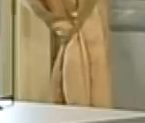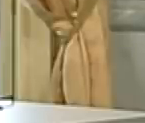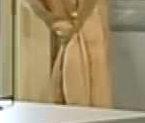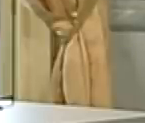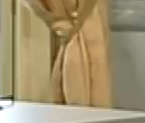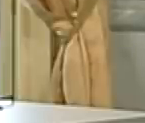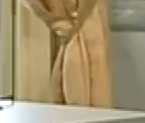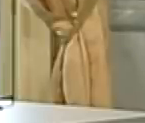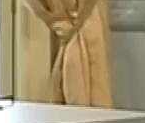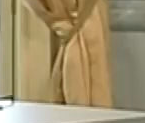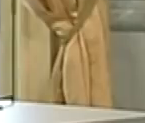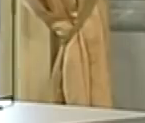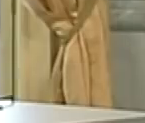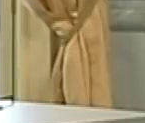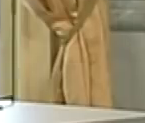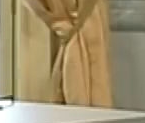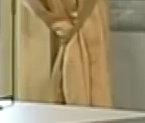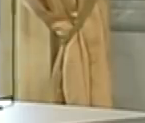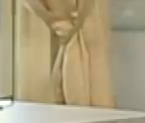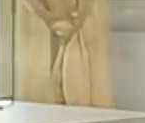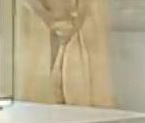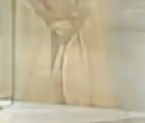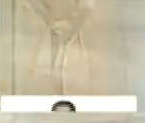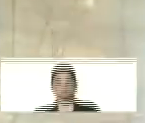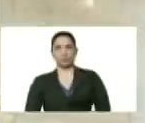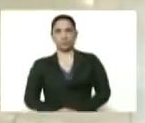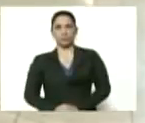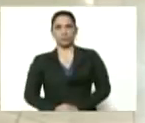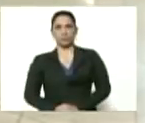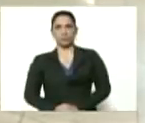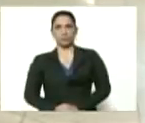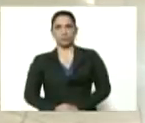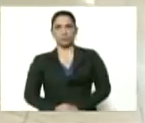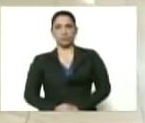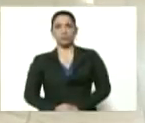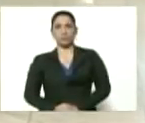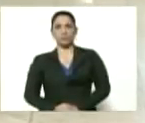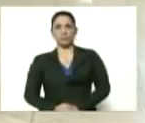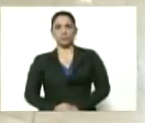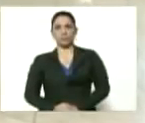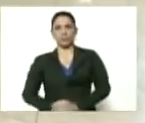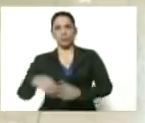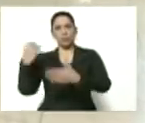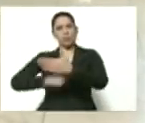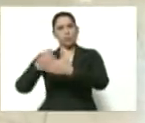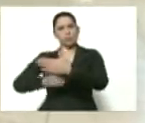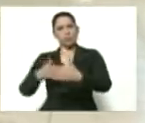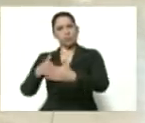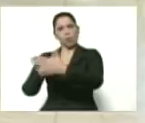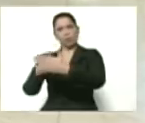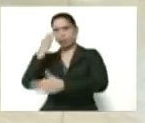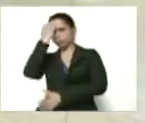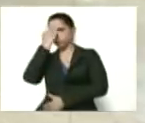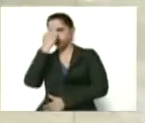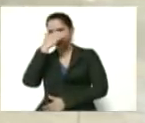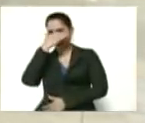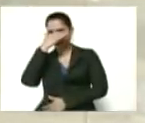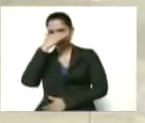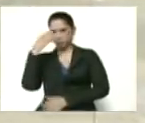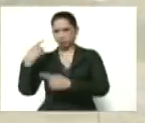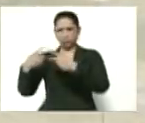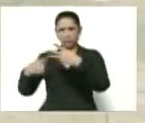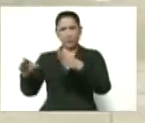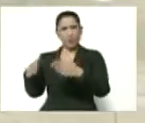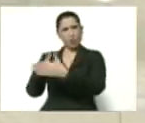economía productiva. Bueno, llevando el pulso de la batalla contra el terrorismo, contra estos grupos